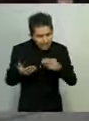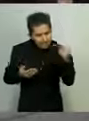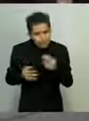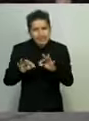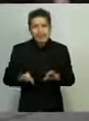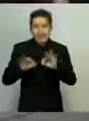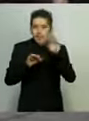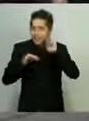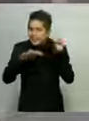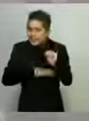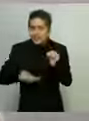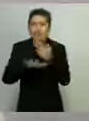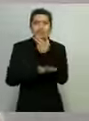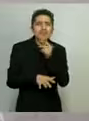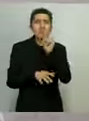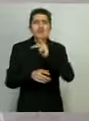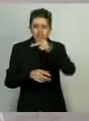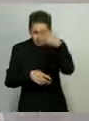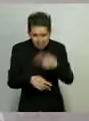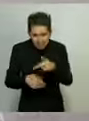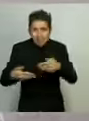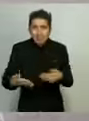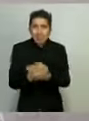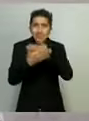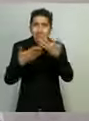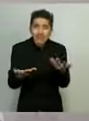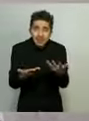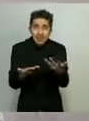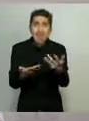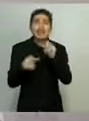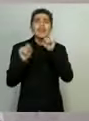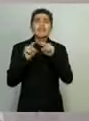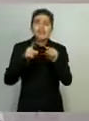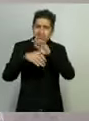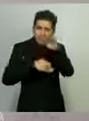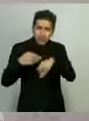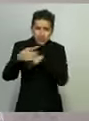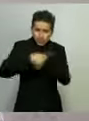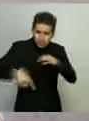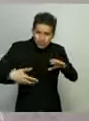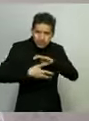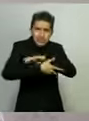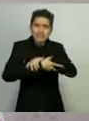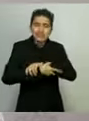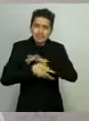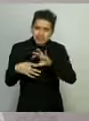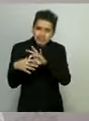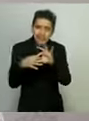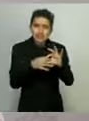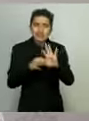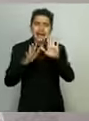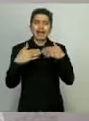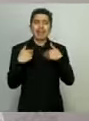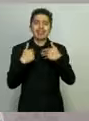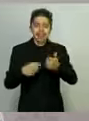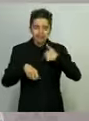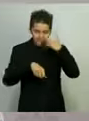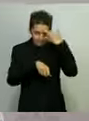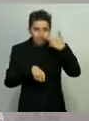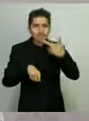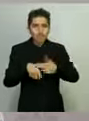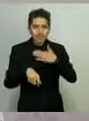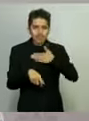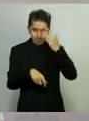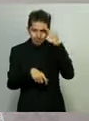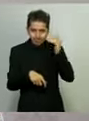michoacano o michoacanos que somos, seamos solidarios y entendamos con responsabilidad las